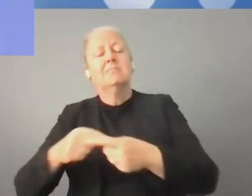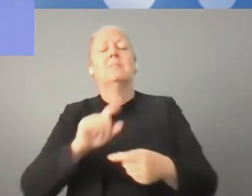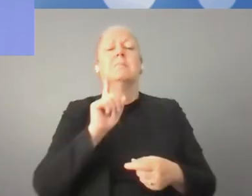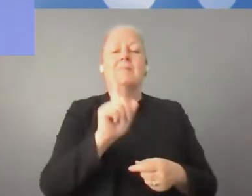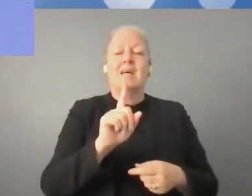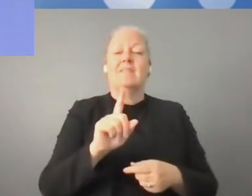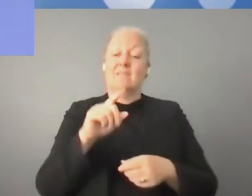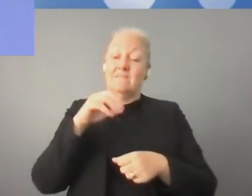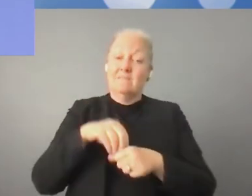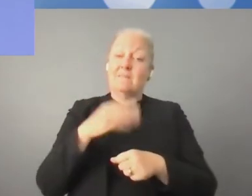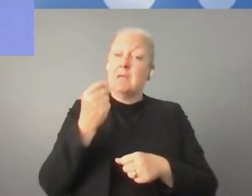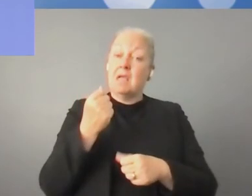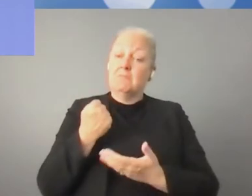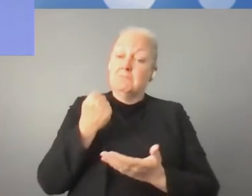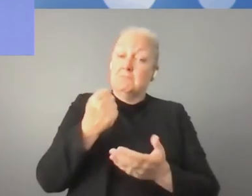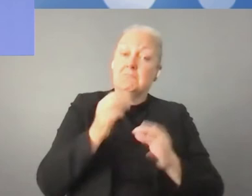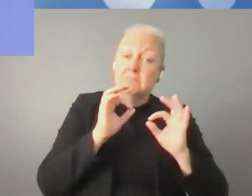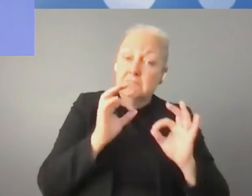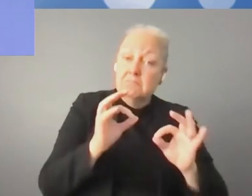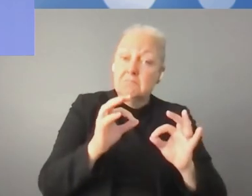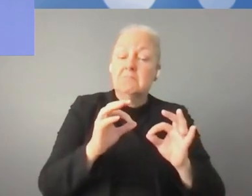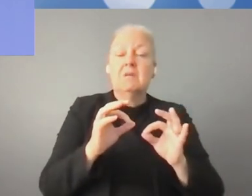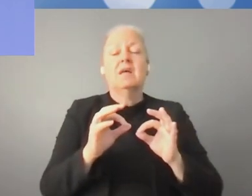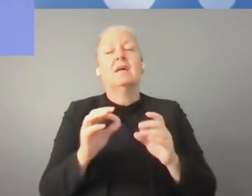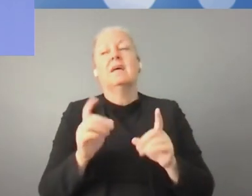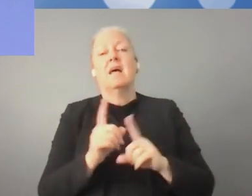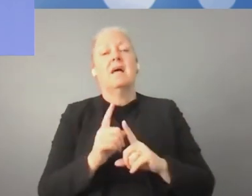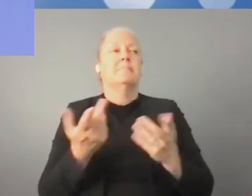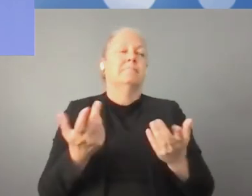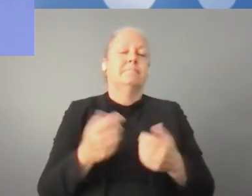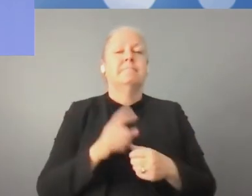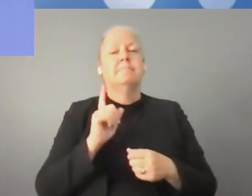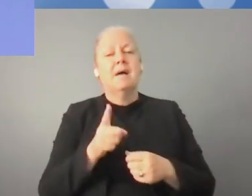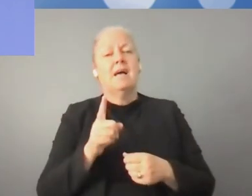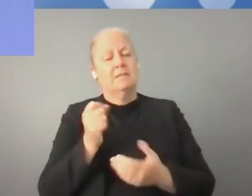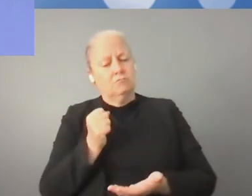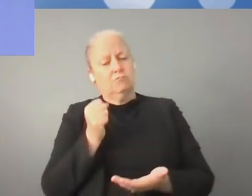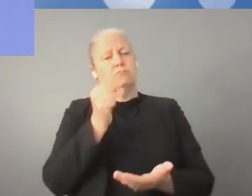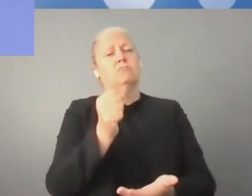los empleados del sector ICT y ellos me dicen